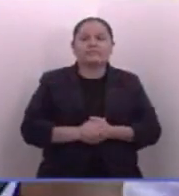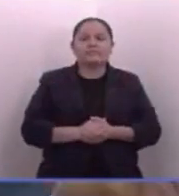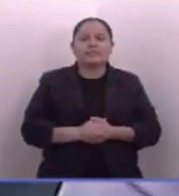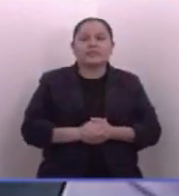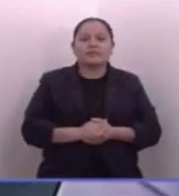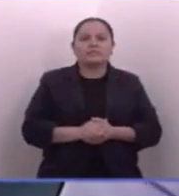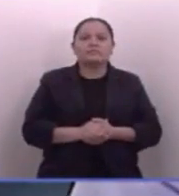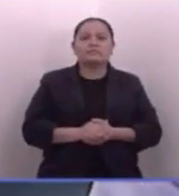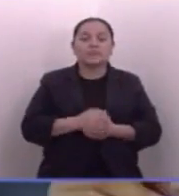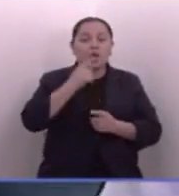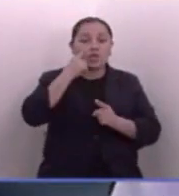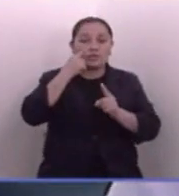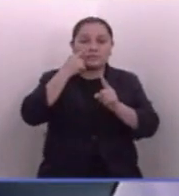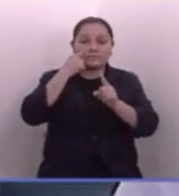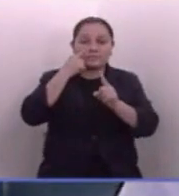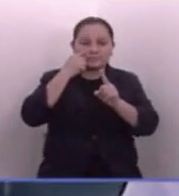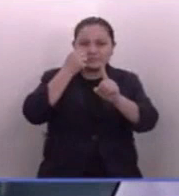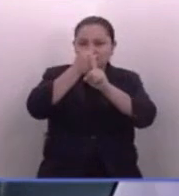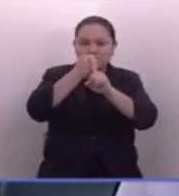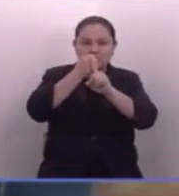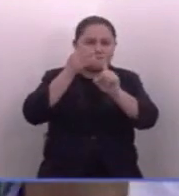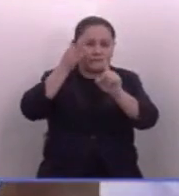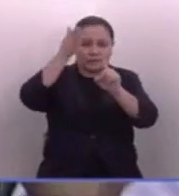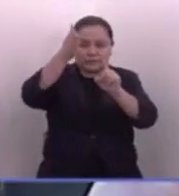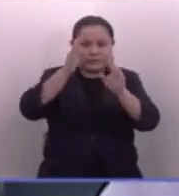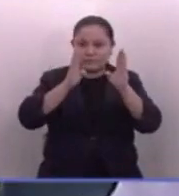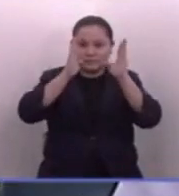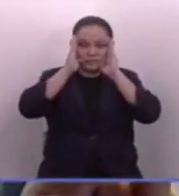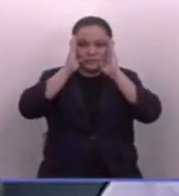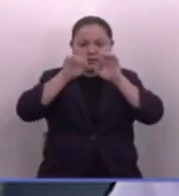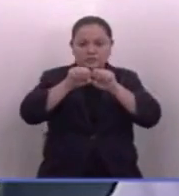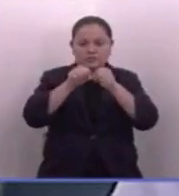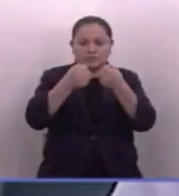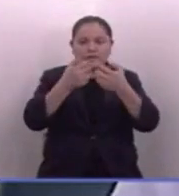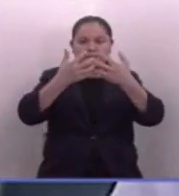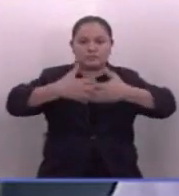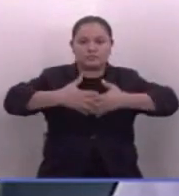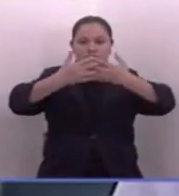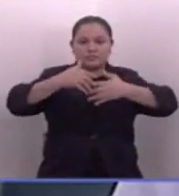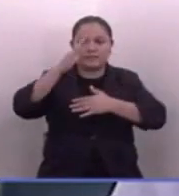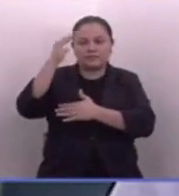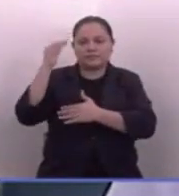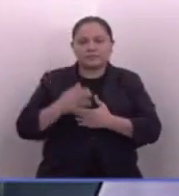¿Para dónde vamos si no ponemos atención a destruir la producción nacional?